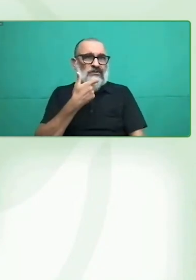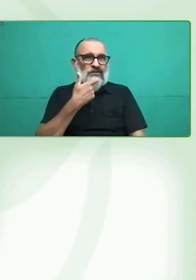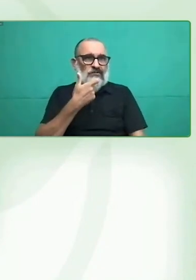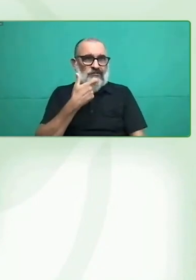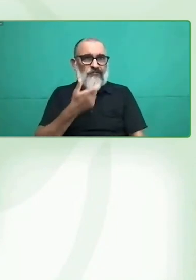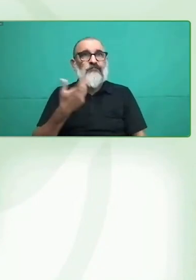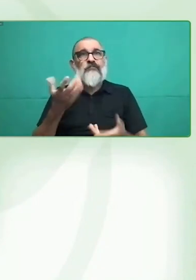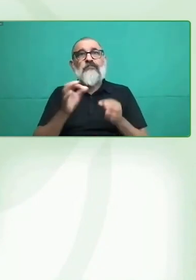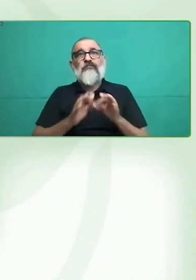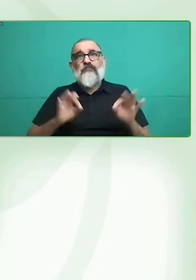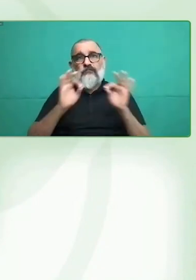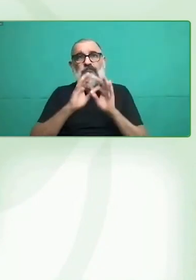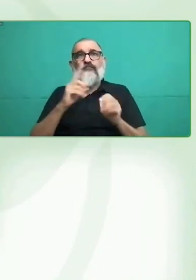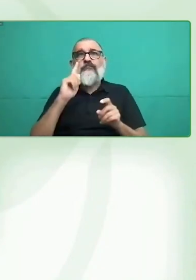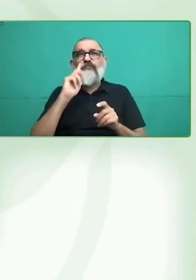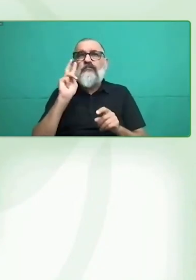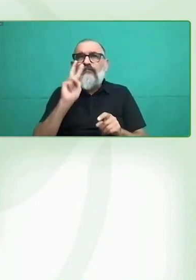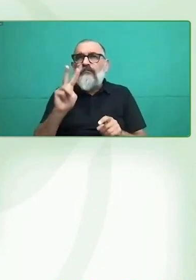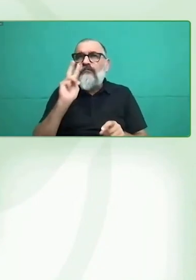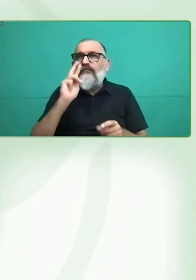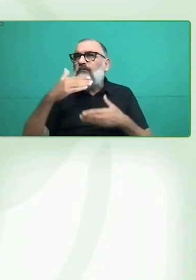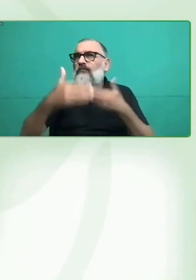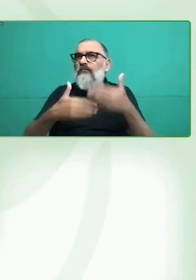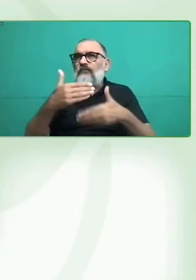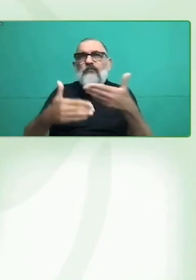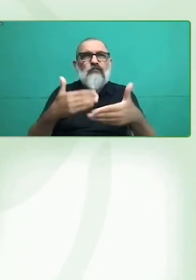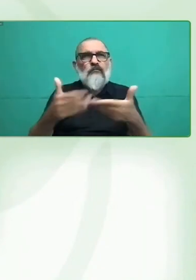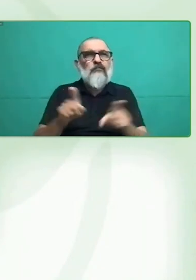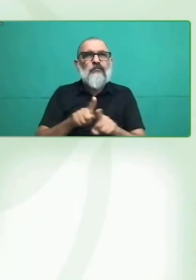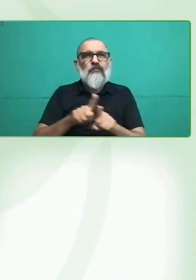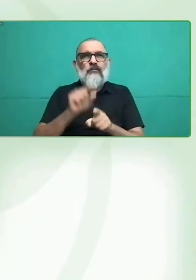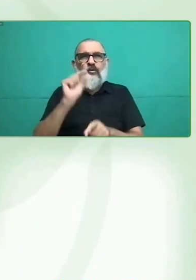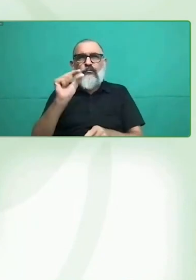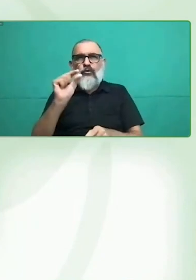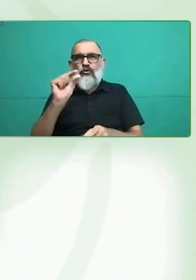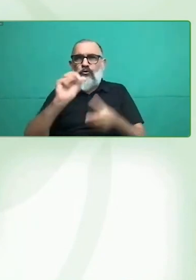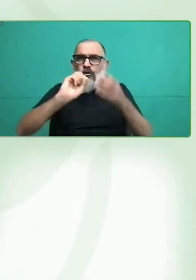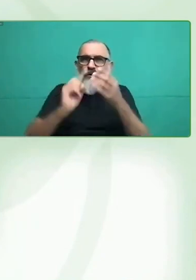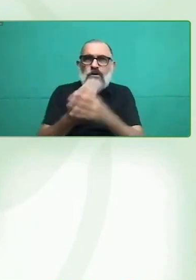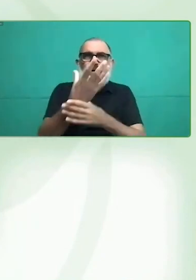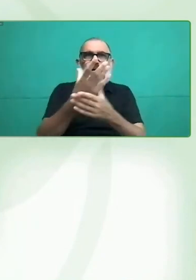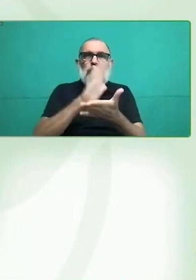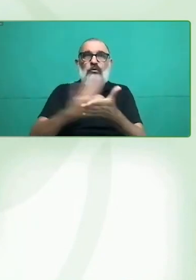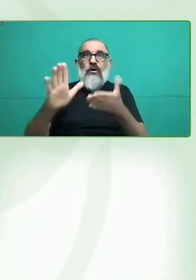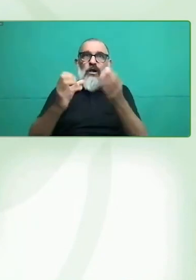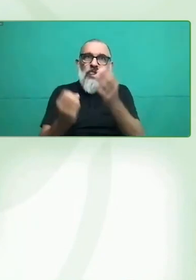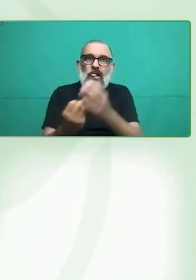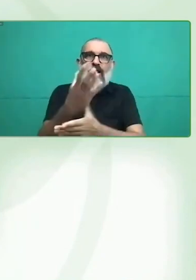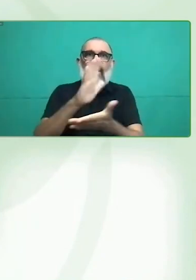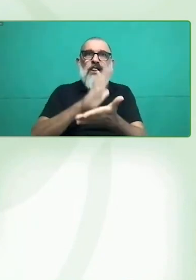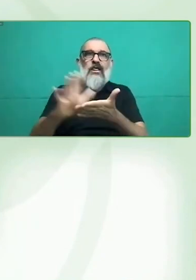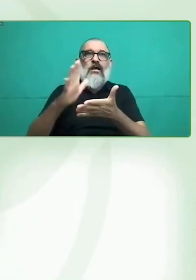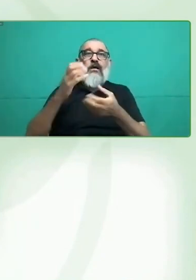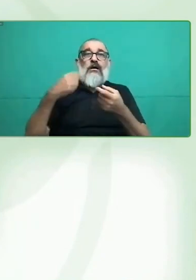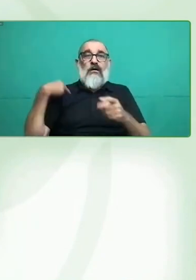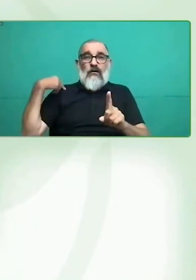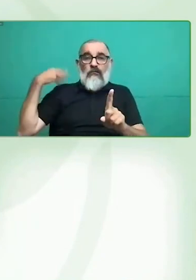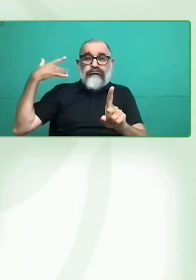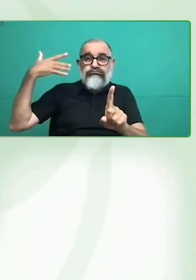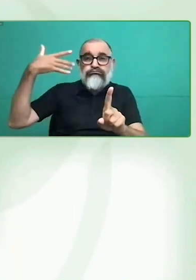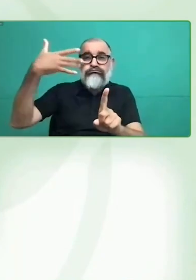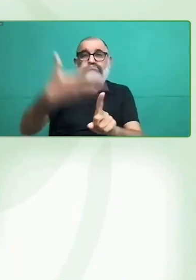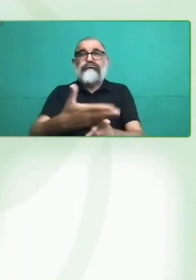son trabajos que no podemos detener porque son brechas que siguen existiendo. Pero hoy día, afortunadamente, a mi parecer, existen